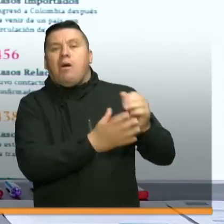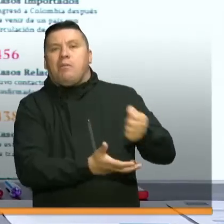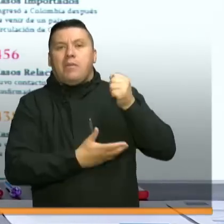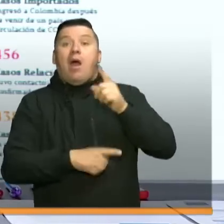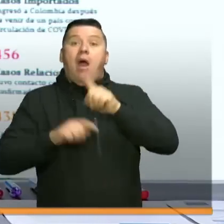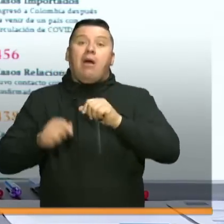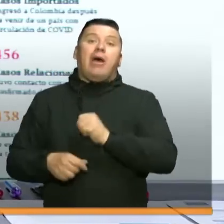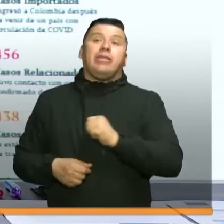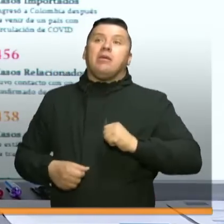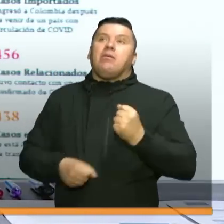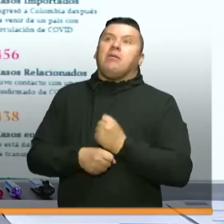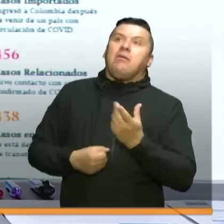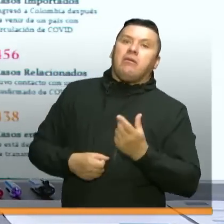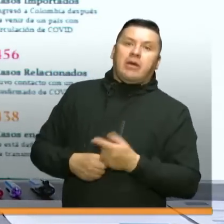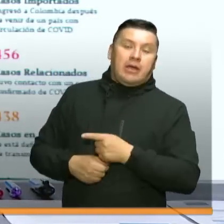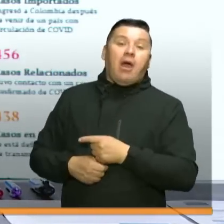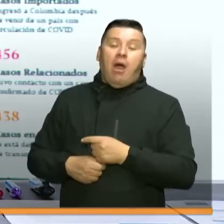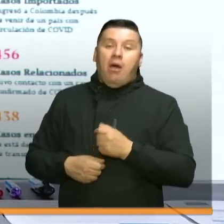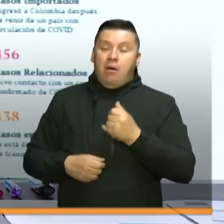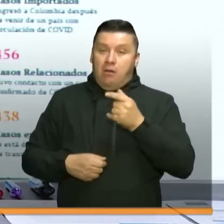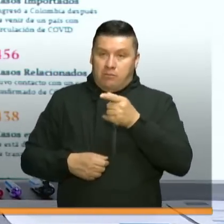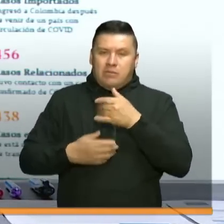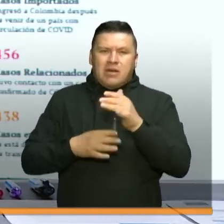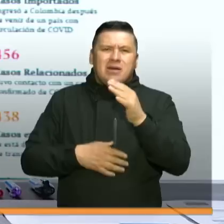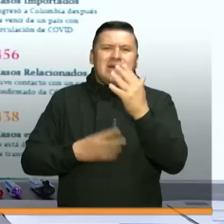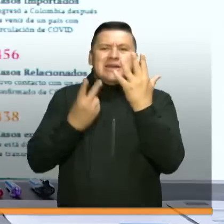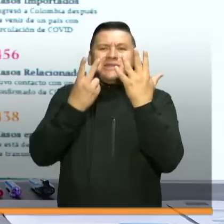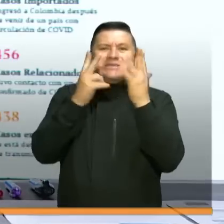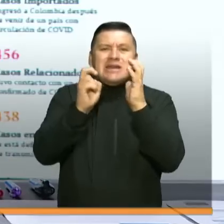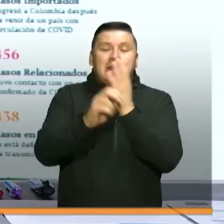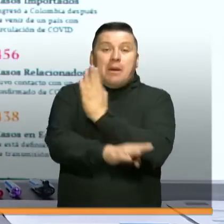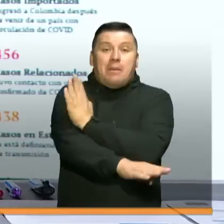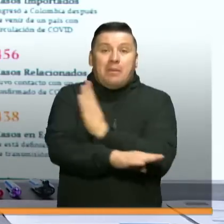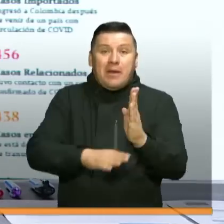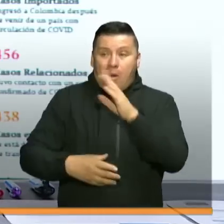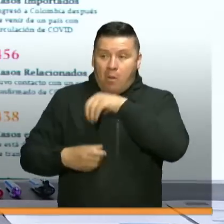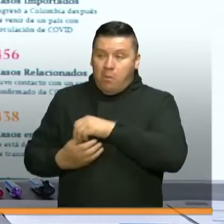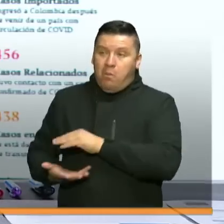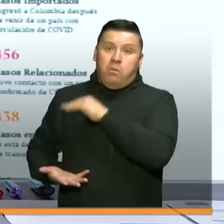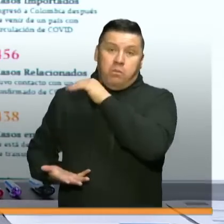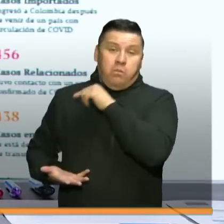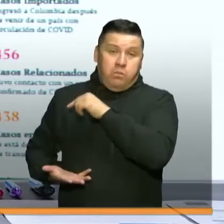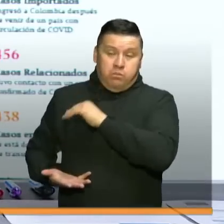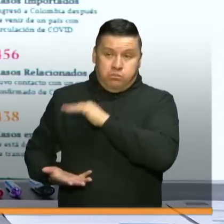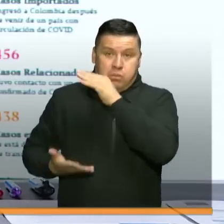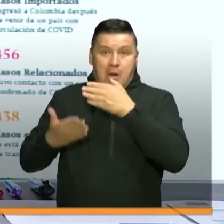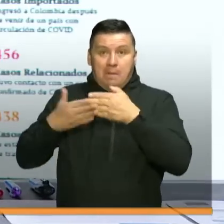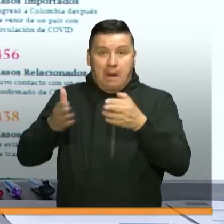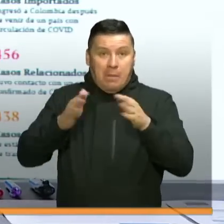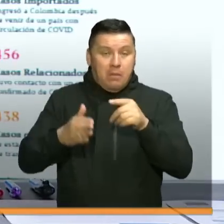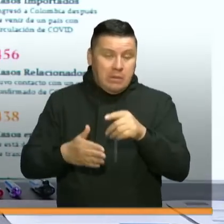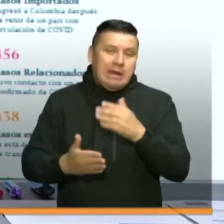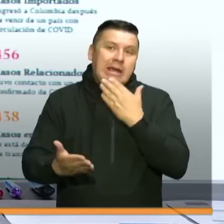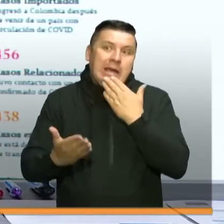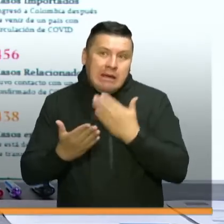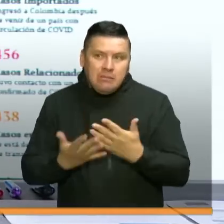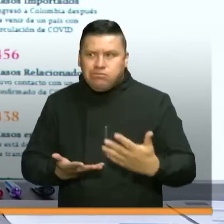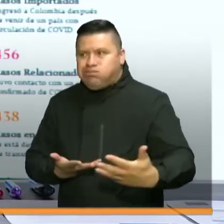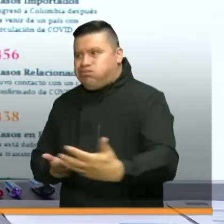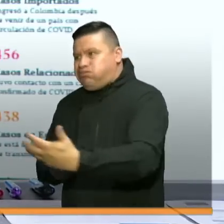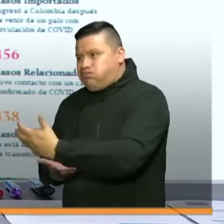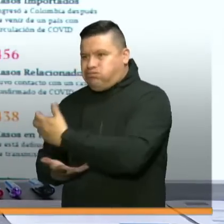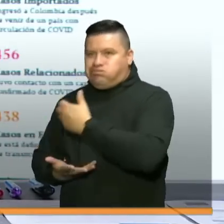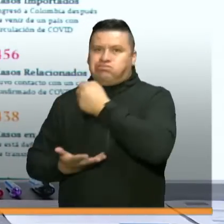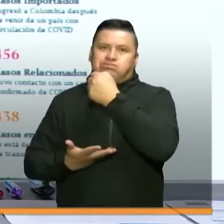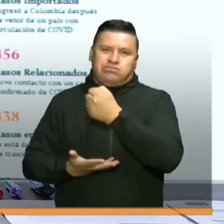independientes, donde con la línea de crédito de 70 billones de pesos que se va a habilitar gracias a